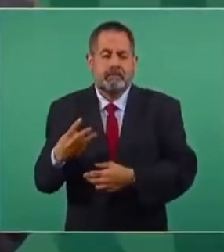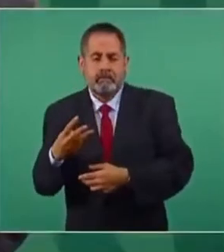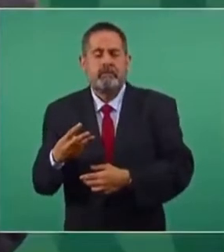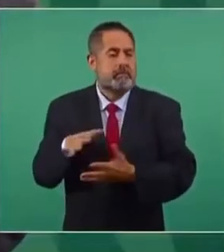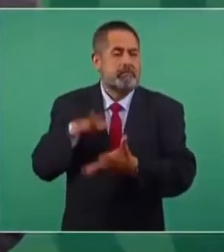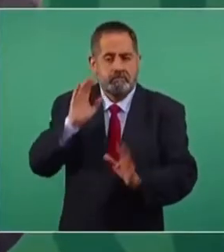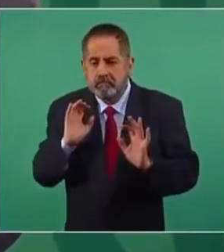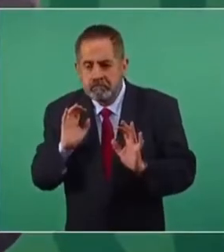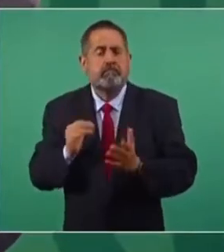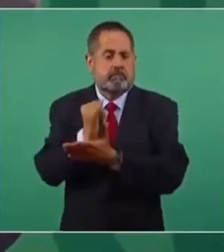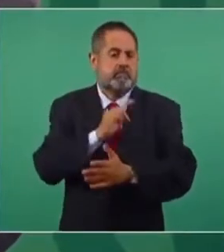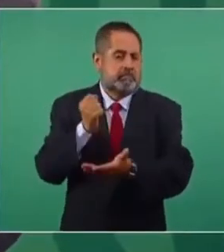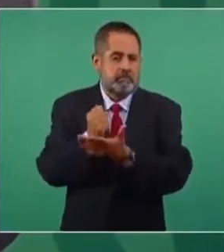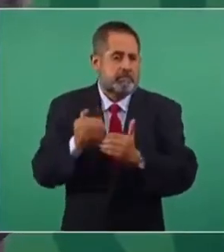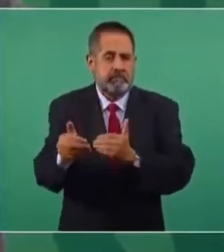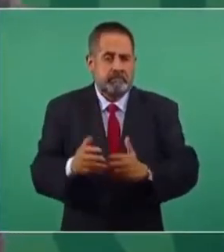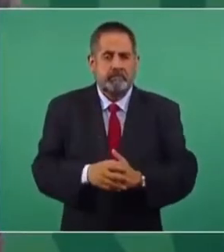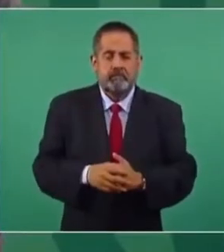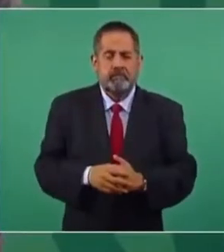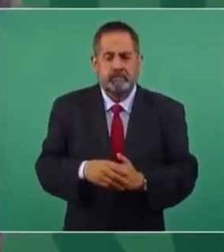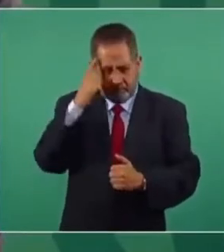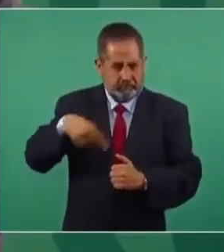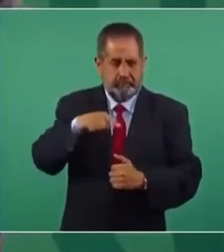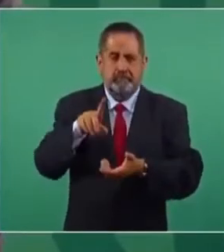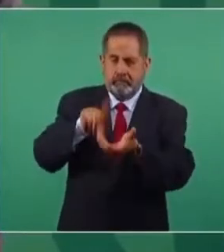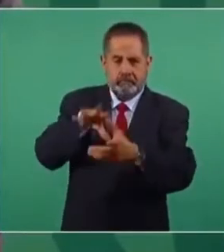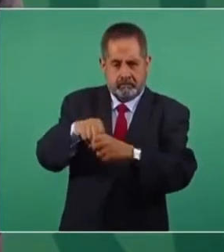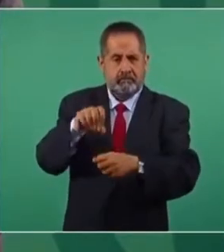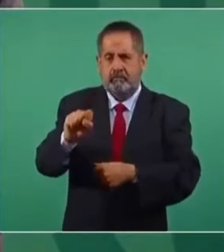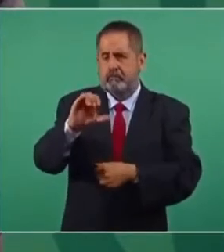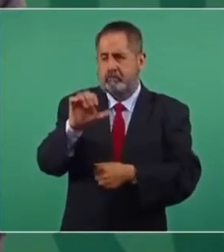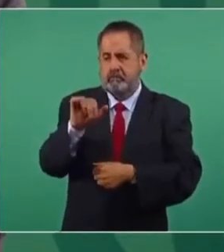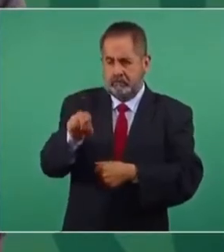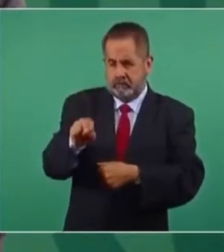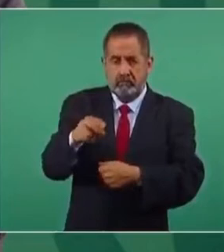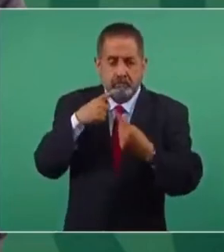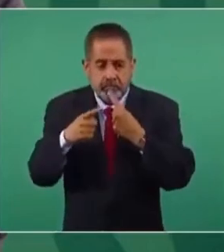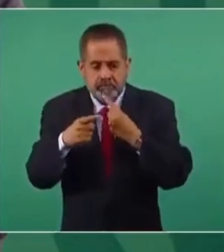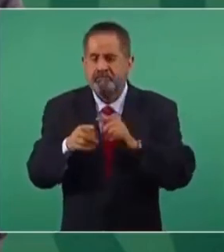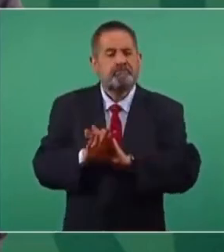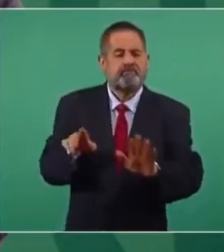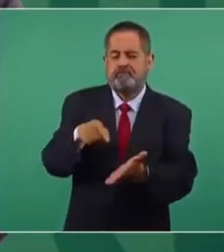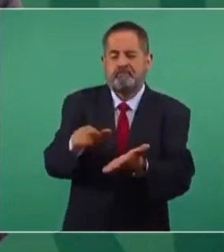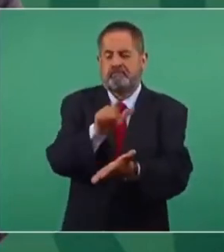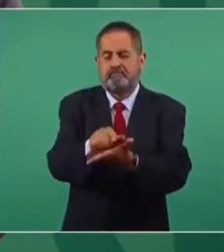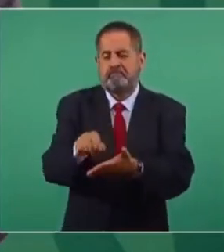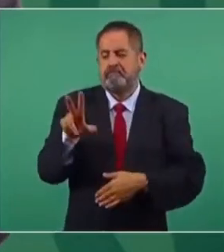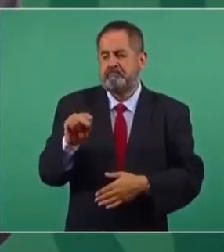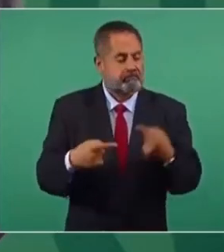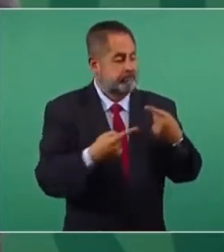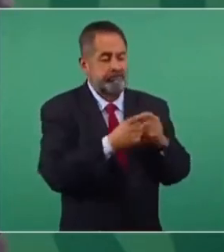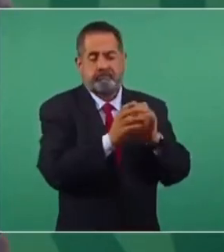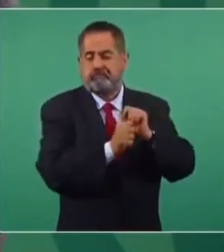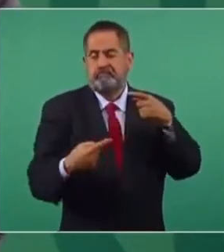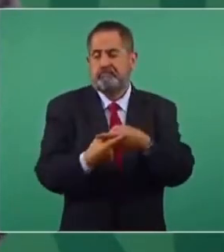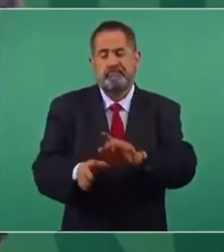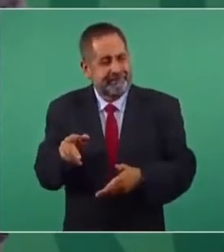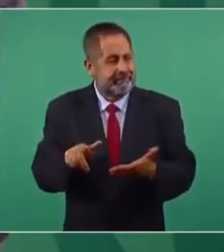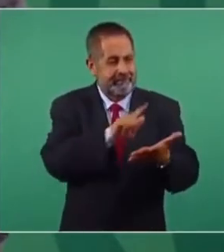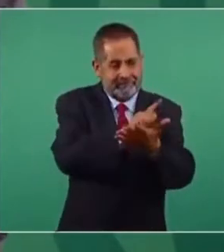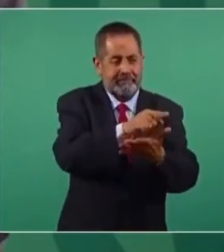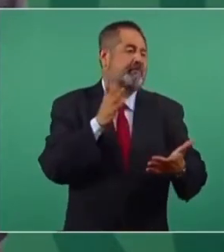en la Suprema Corte para declarar inconstitucional una ley que tiene que ver con otro poder,